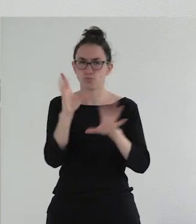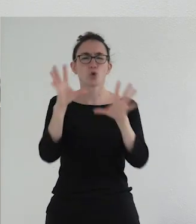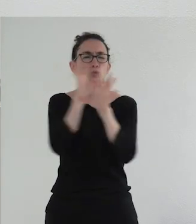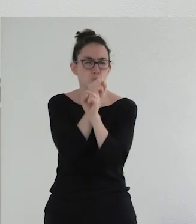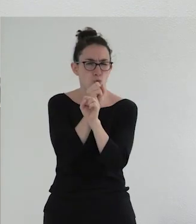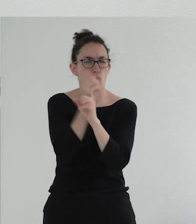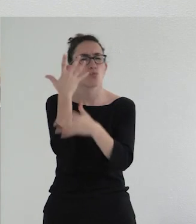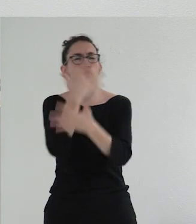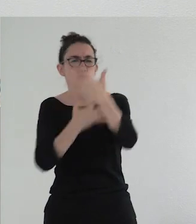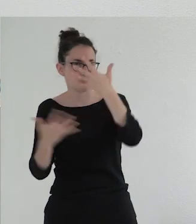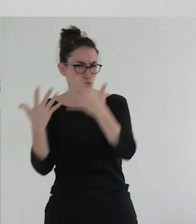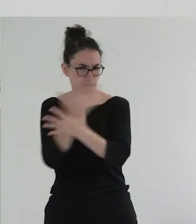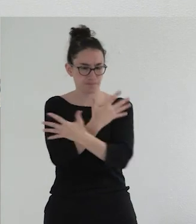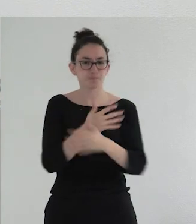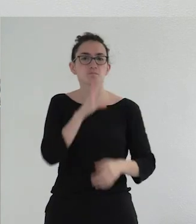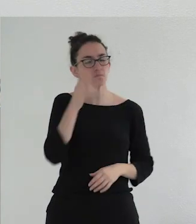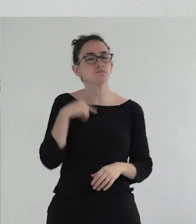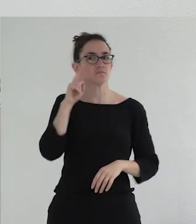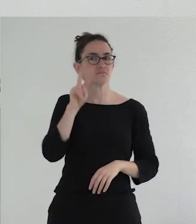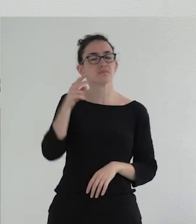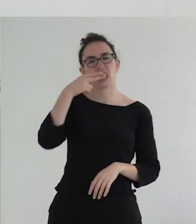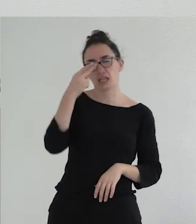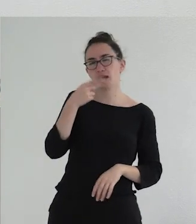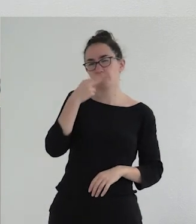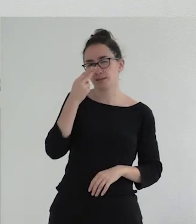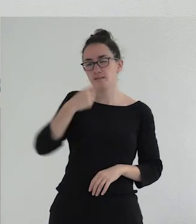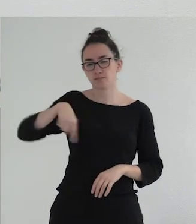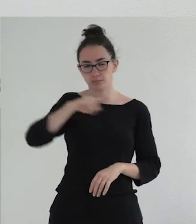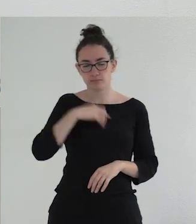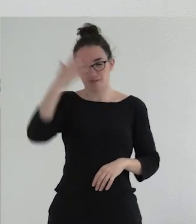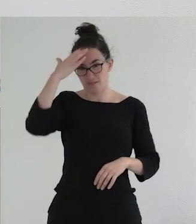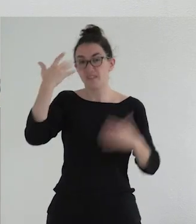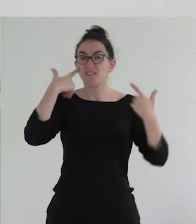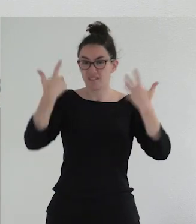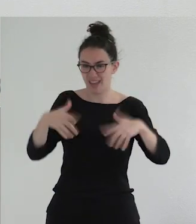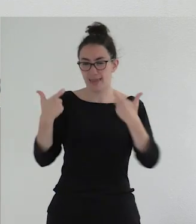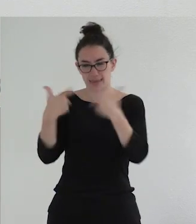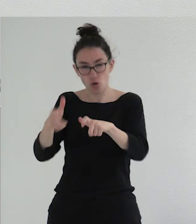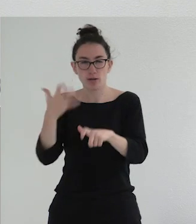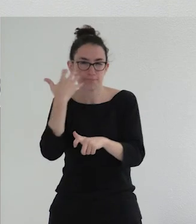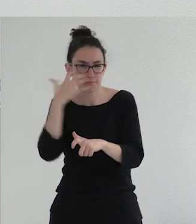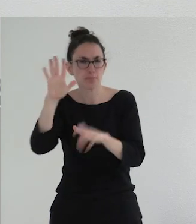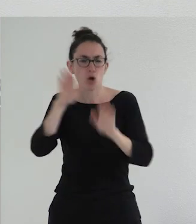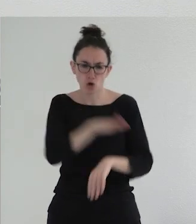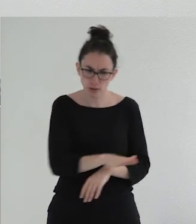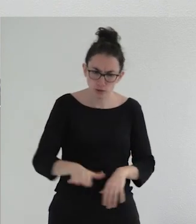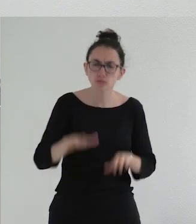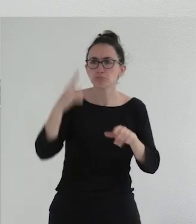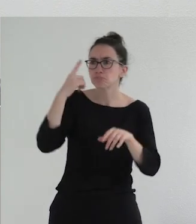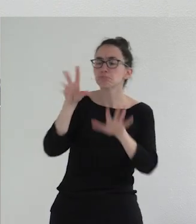Y en ese sentido, mí, bueno, me parece súper interesante cómo lo hacemos para que, siendo una categoría tan extraña, los niños y las niñas la aprendan.